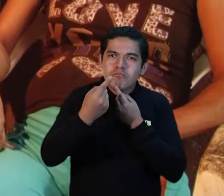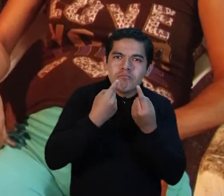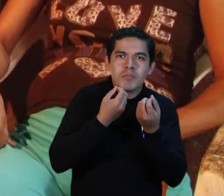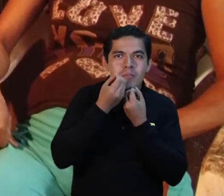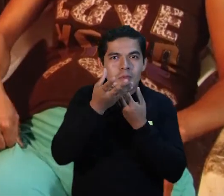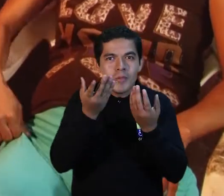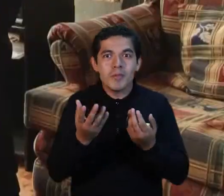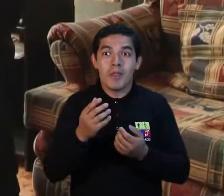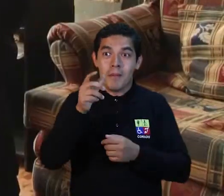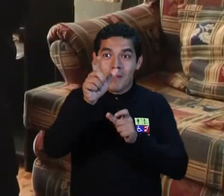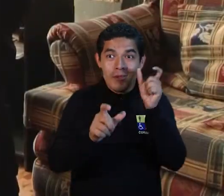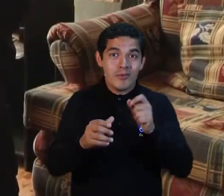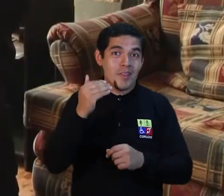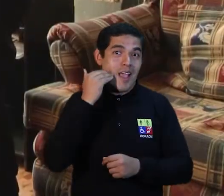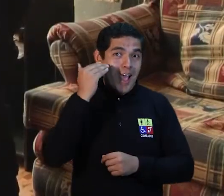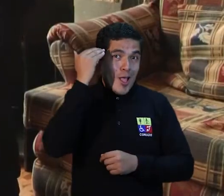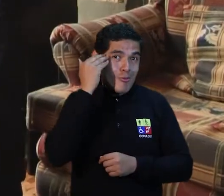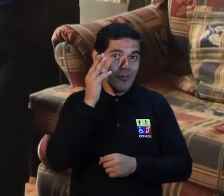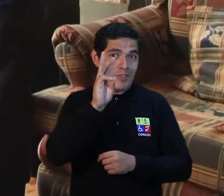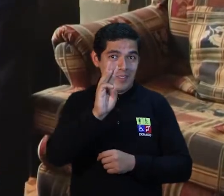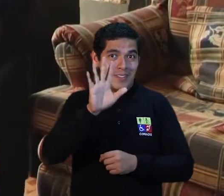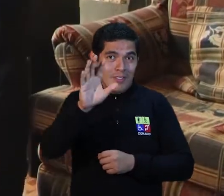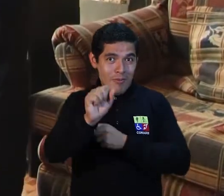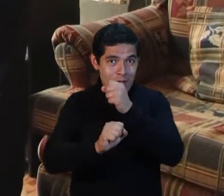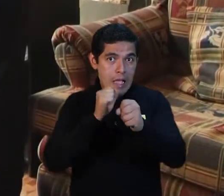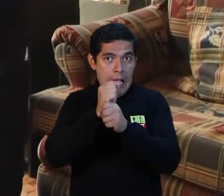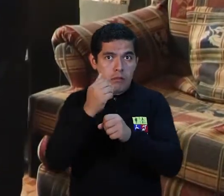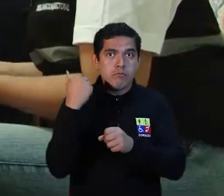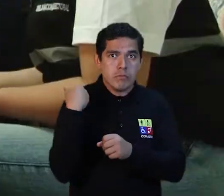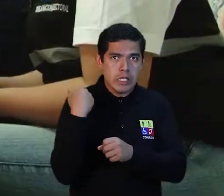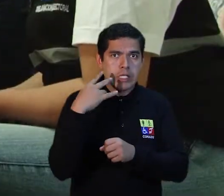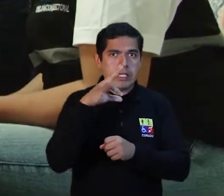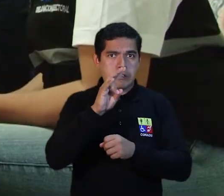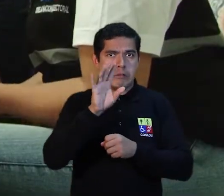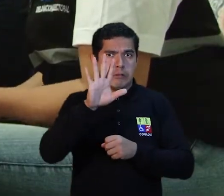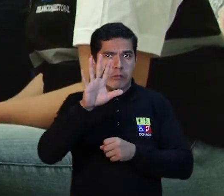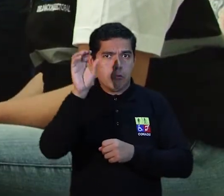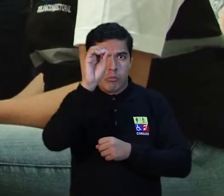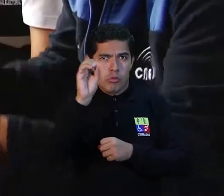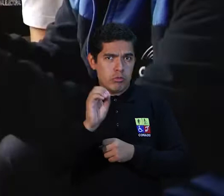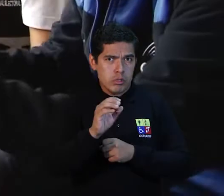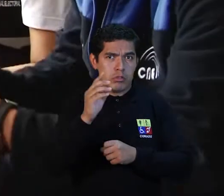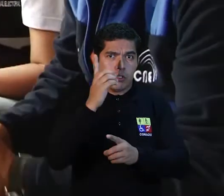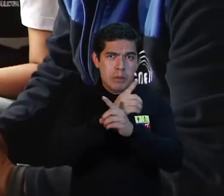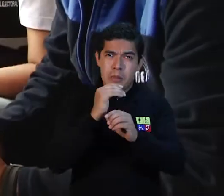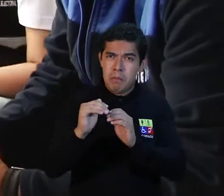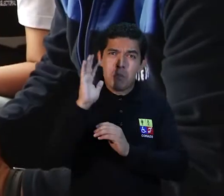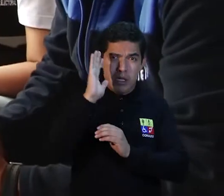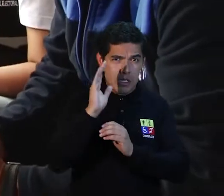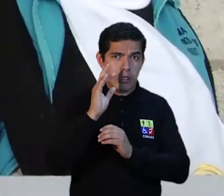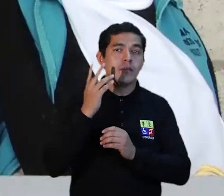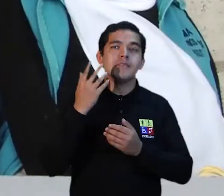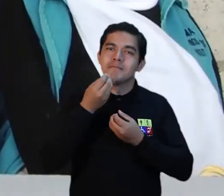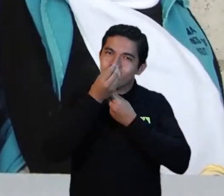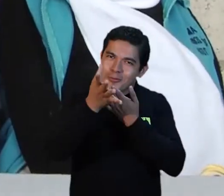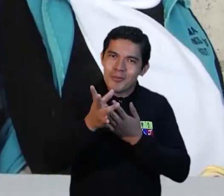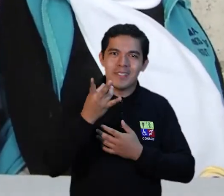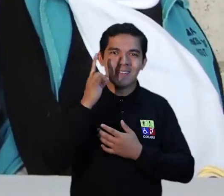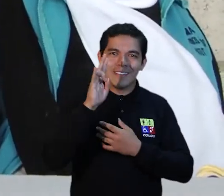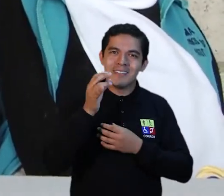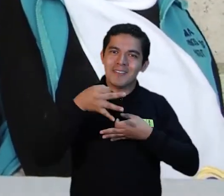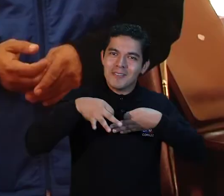mayores de 65 años y con una discapacidad superior al 75%, que el 17 de febrero de 2017